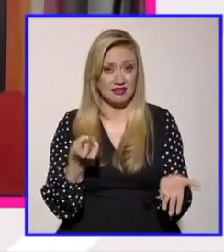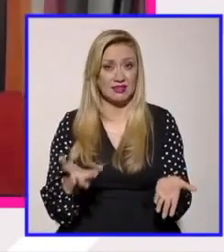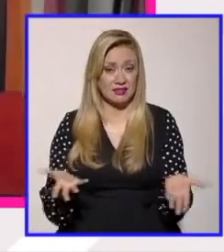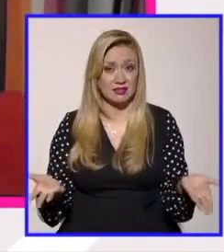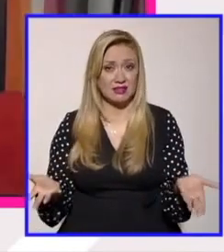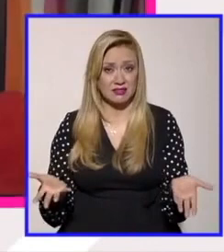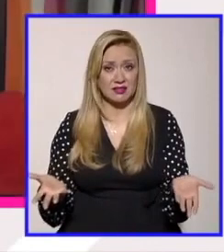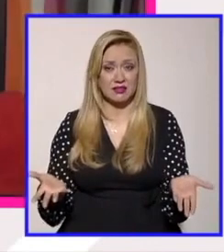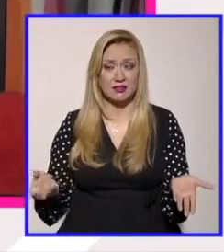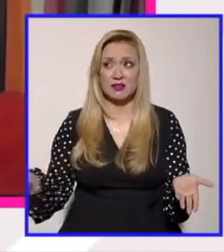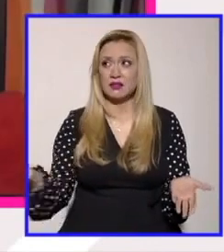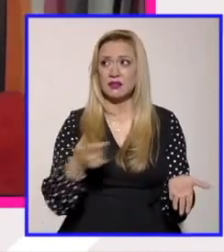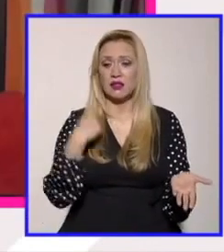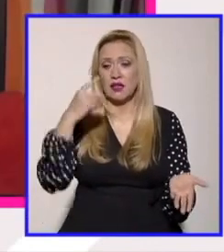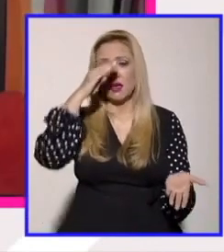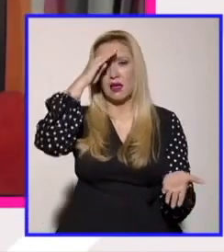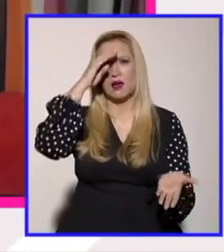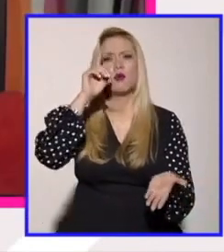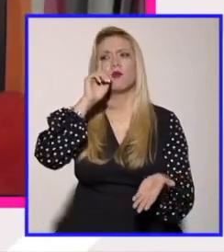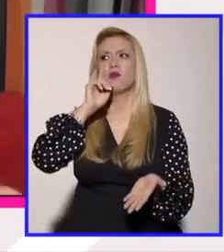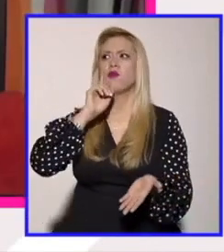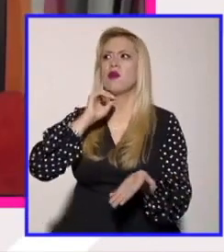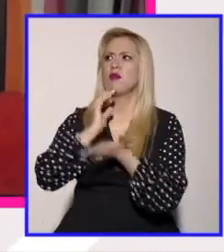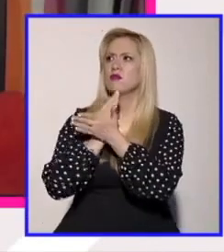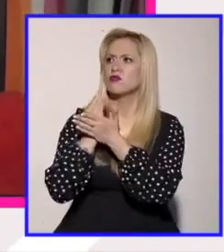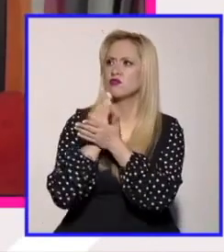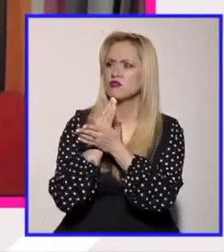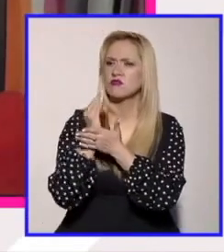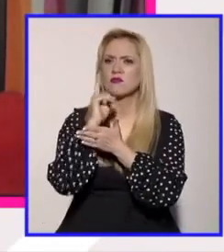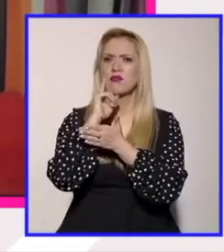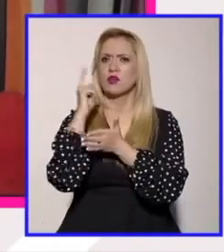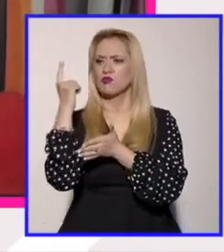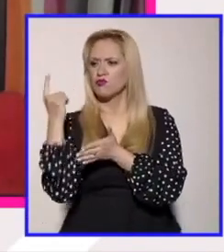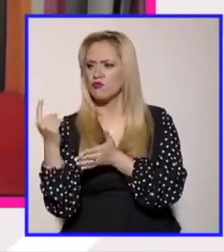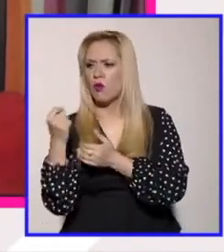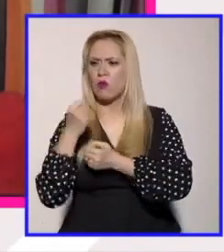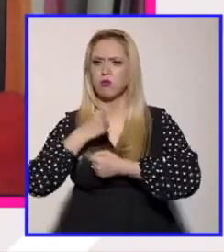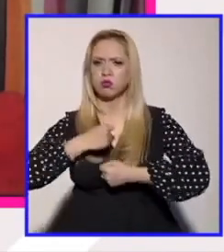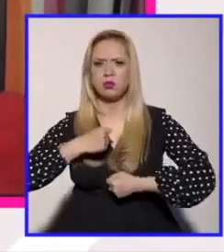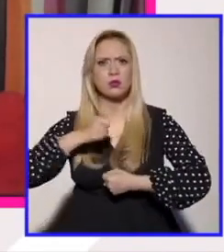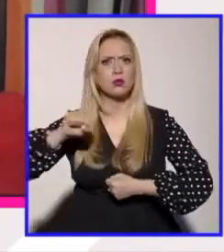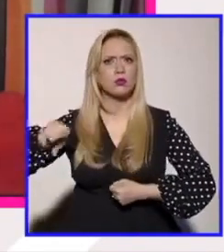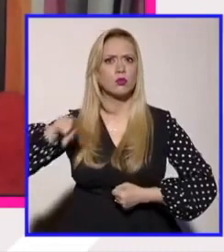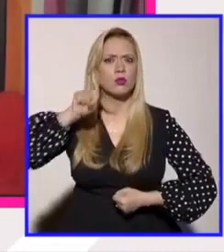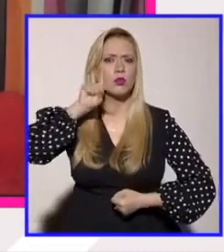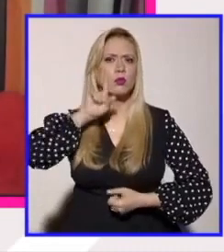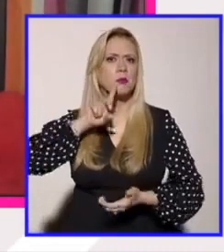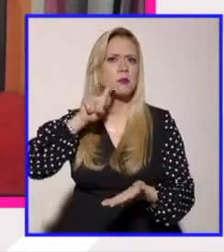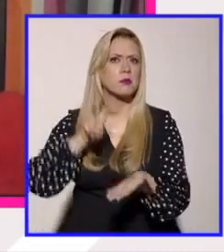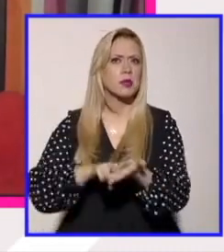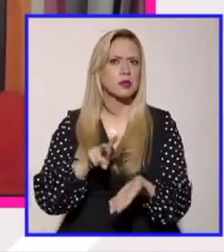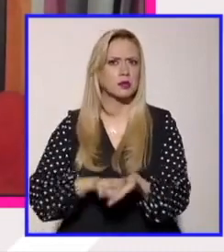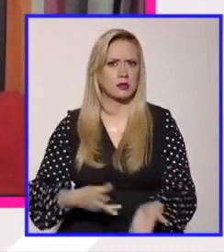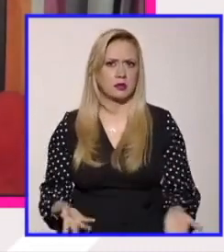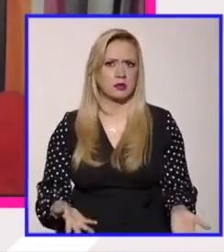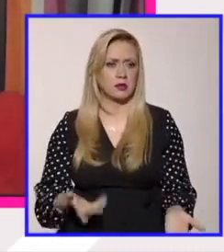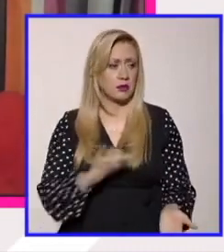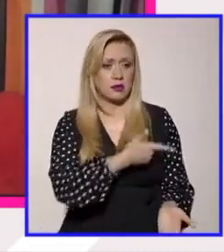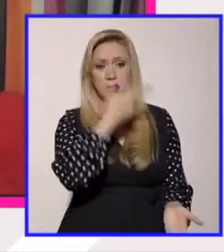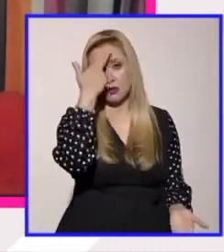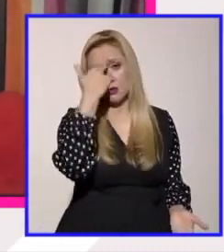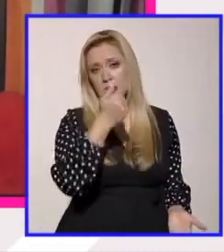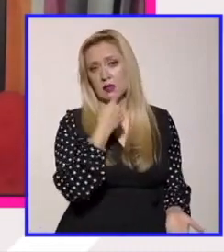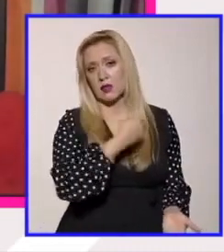borrado de mujeres es algo que enriquece y creo que esto que dice Shibón me parece muy importante que